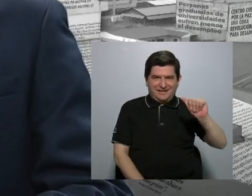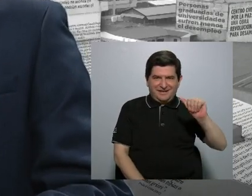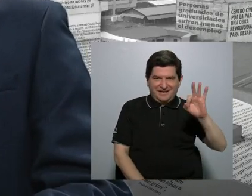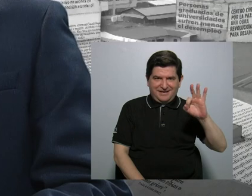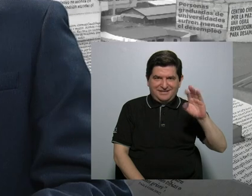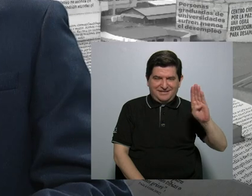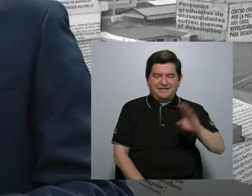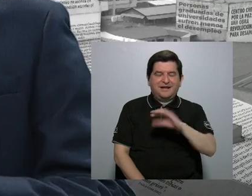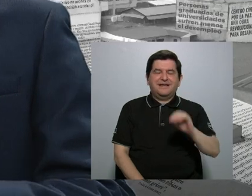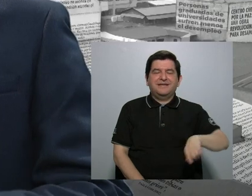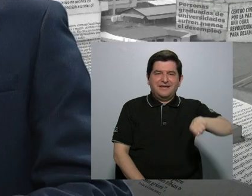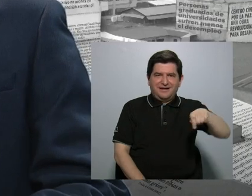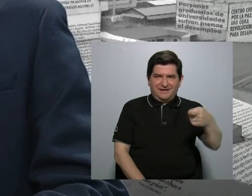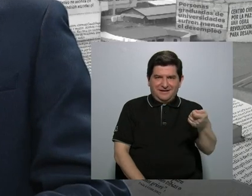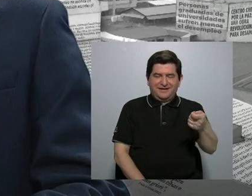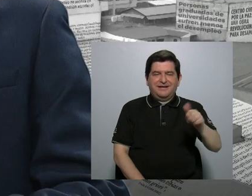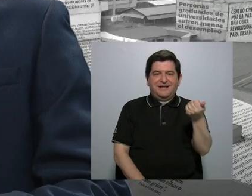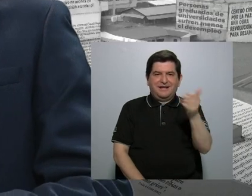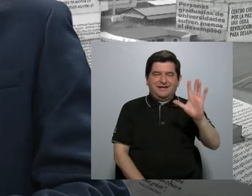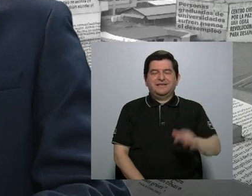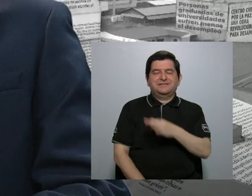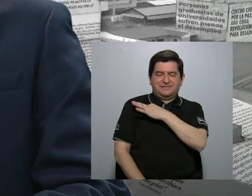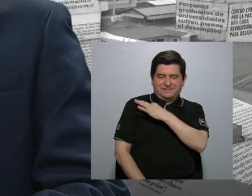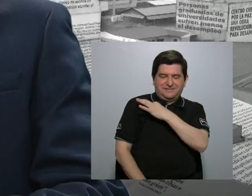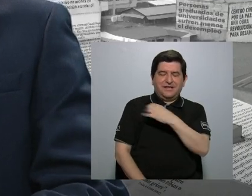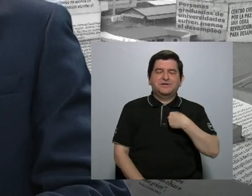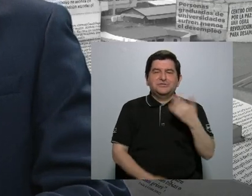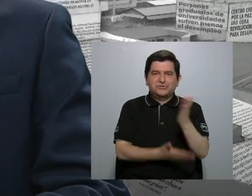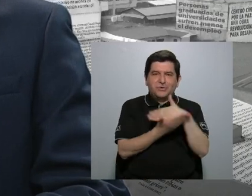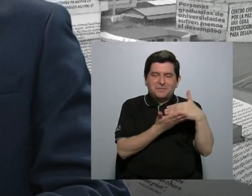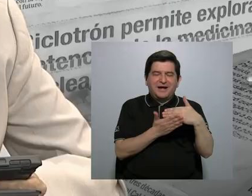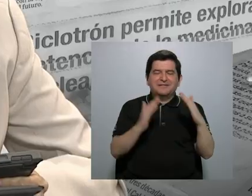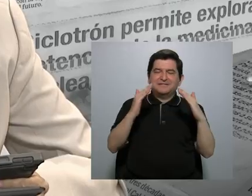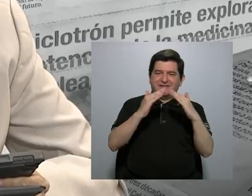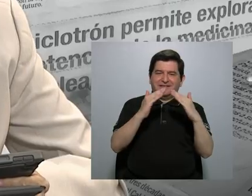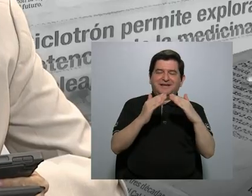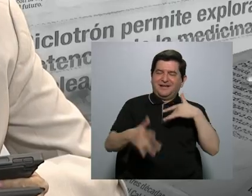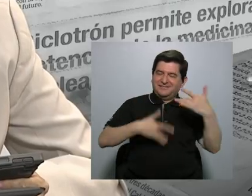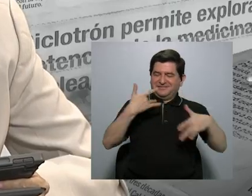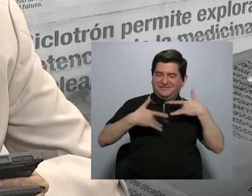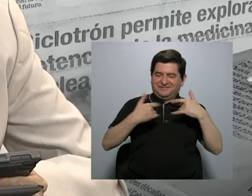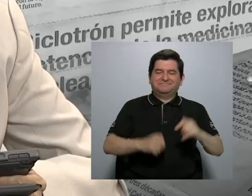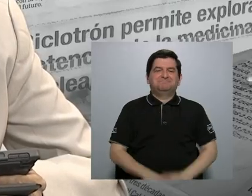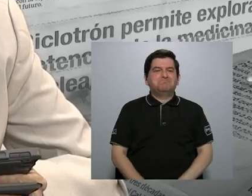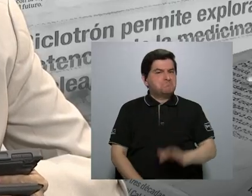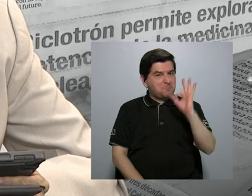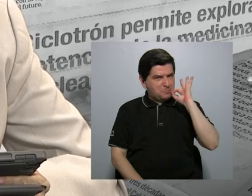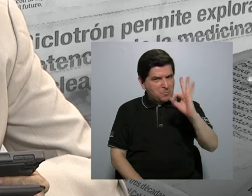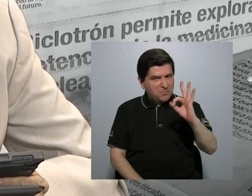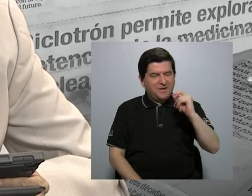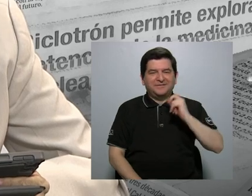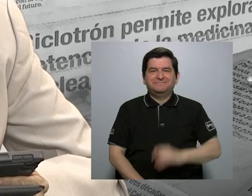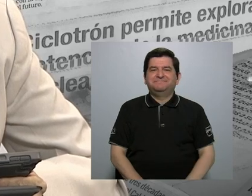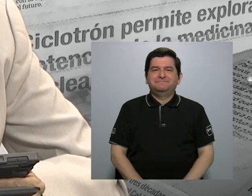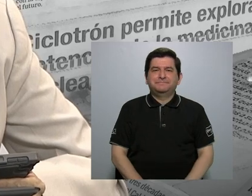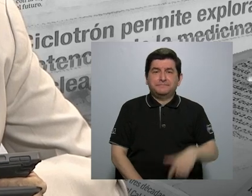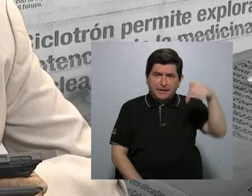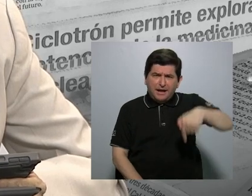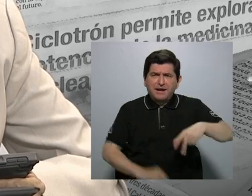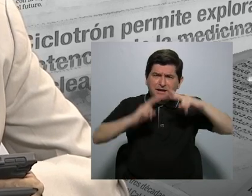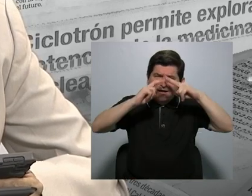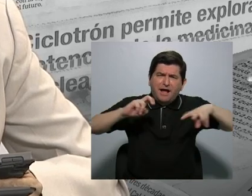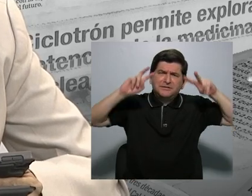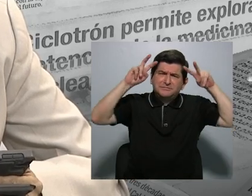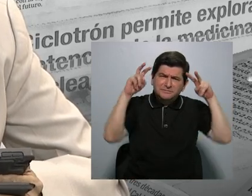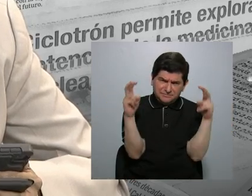invitación. La verdad es que me siento como parte de la casa. Pues qué bien, porque vamos a tratar un